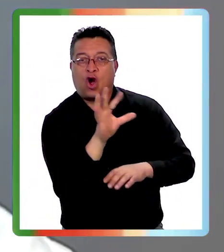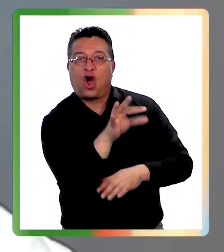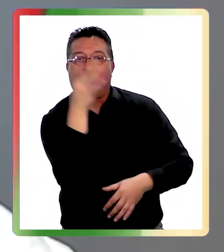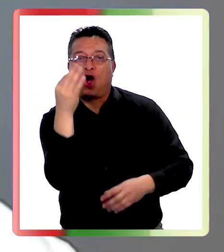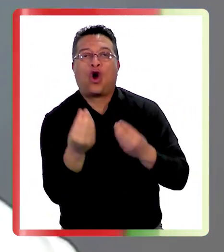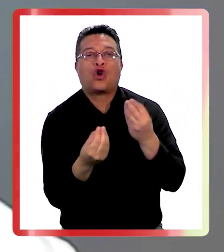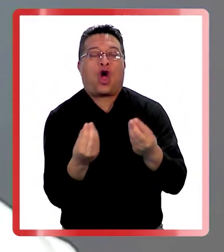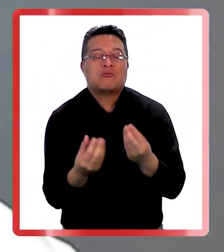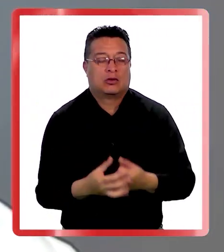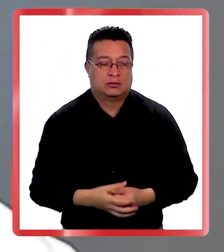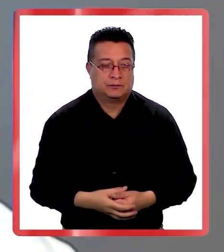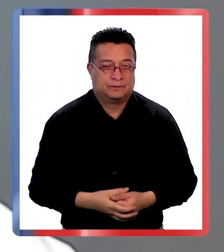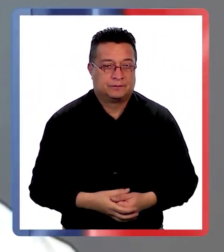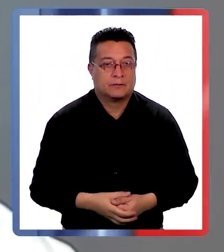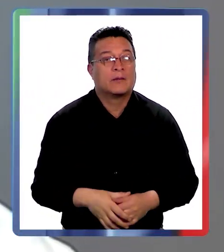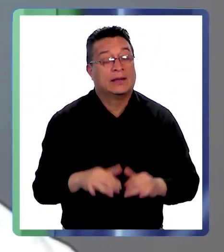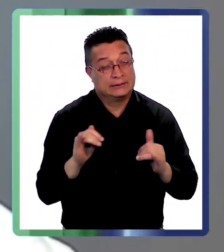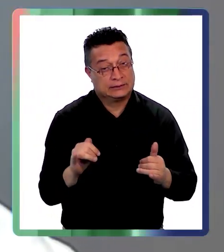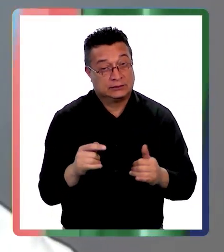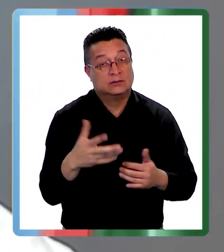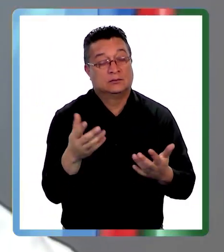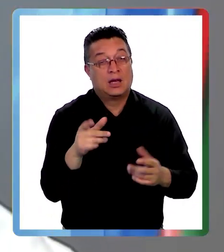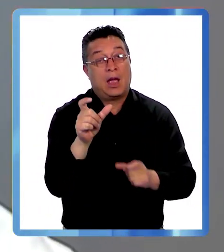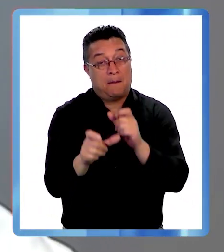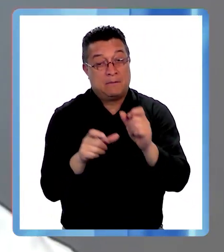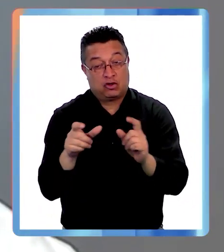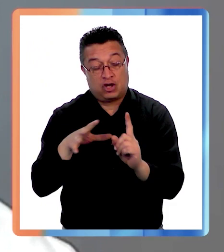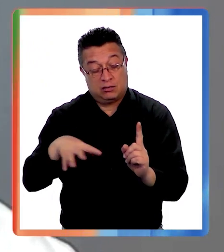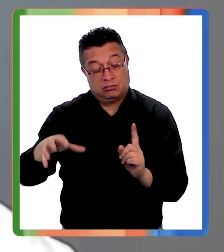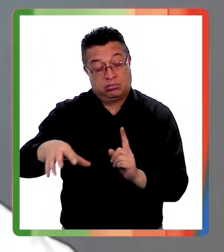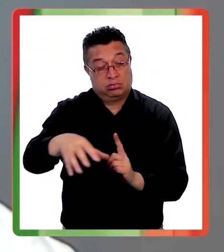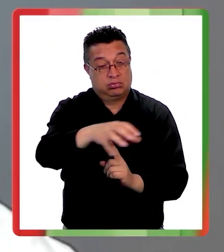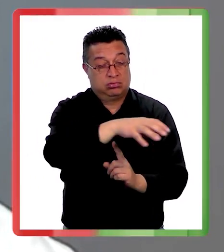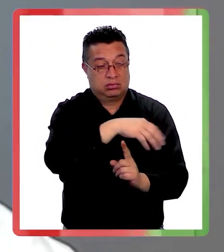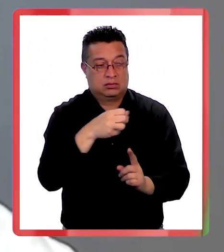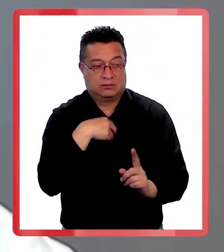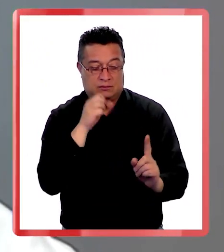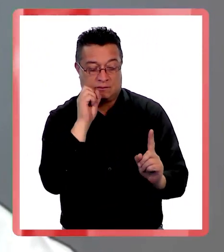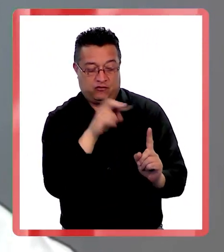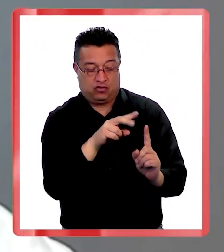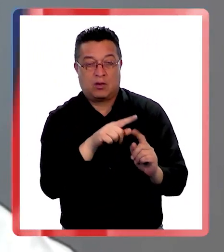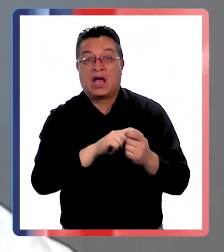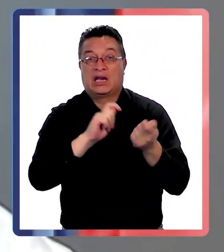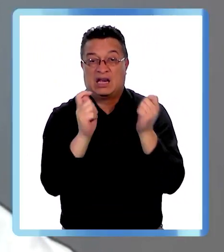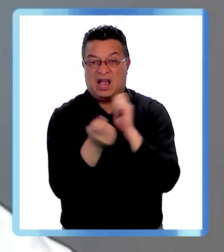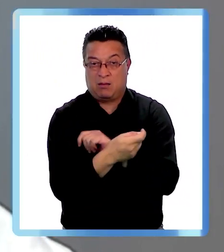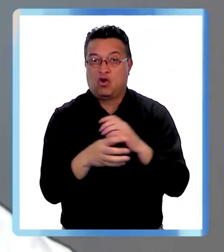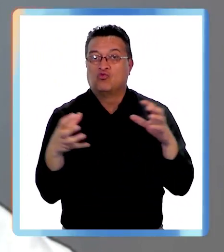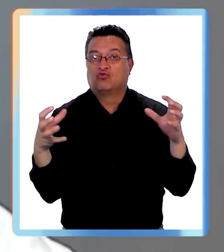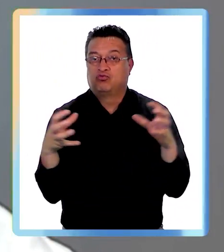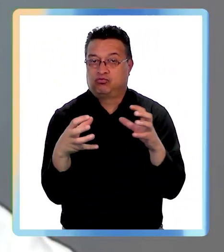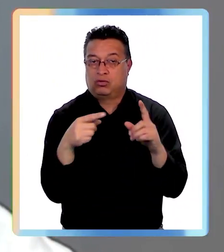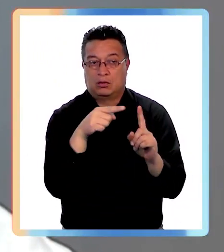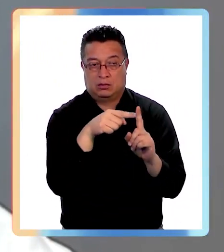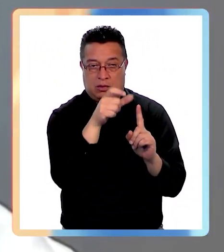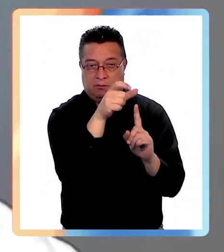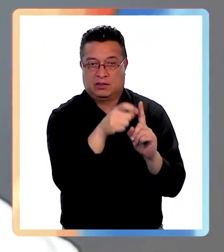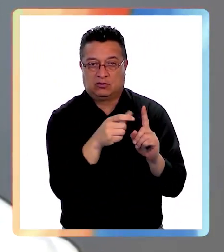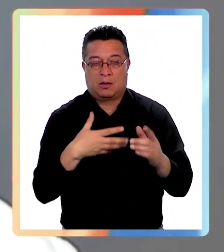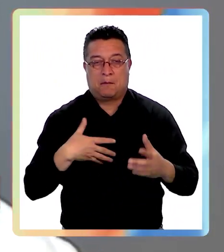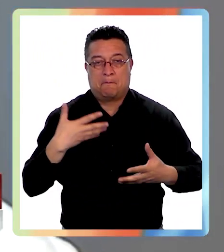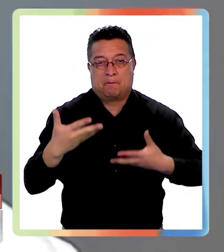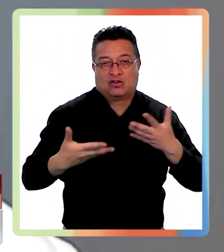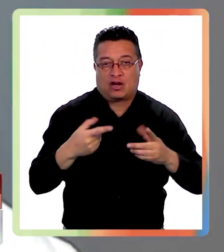Claro. Sí, por supuesto, ¿no? Las personas en el entorno van a notar un cambio importante en la persona, ¿no?